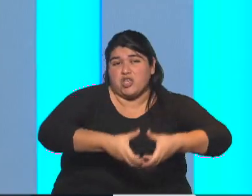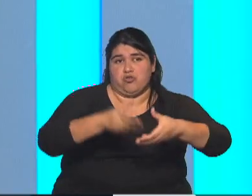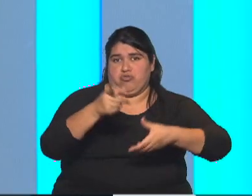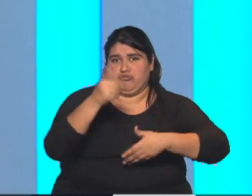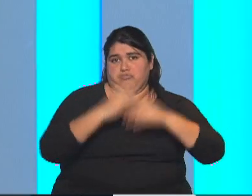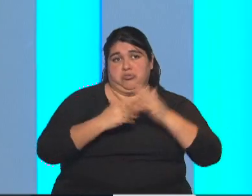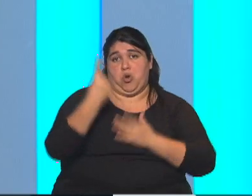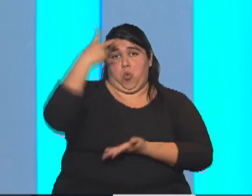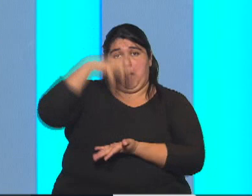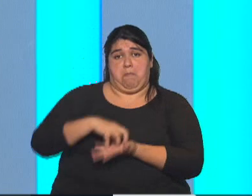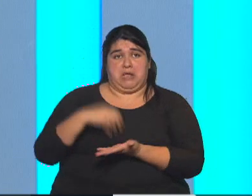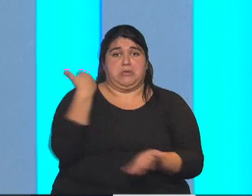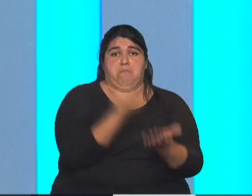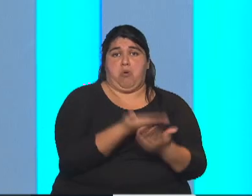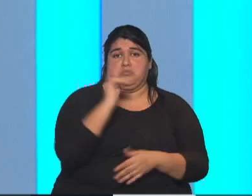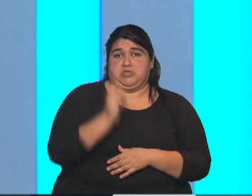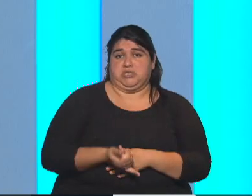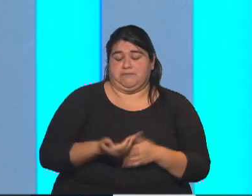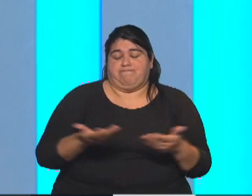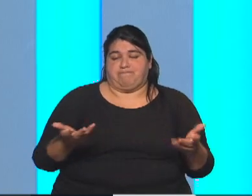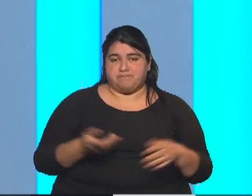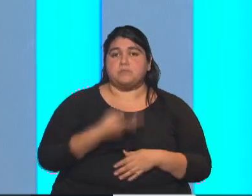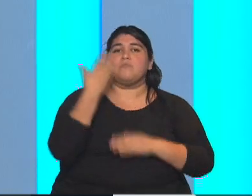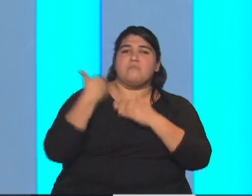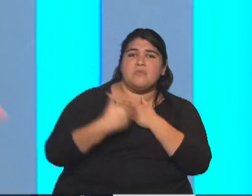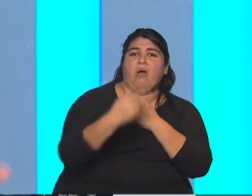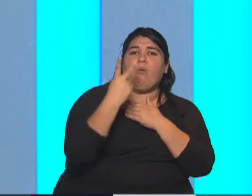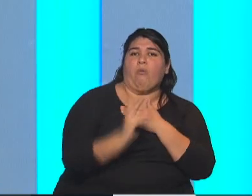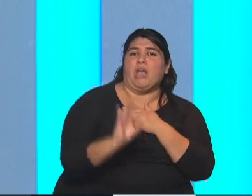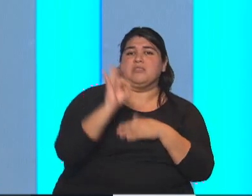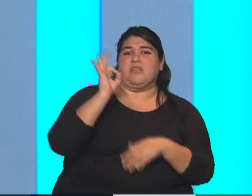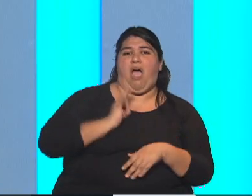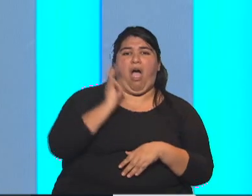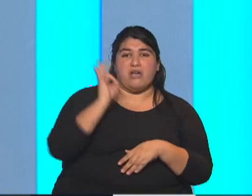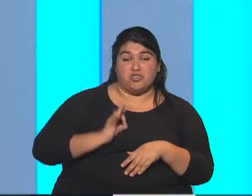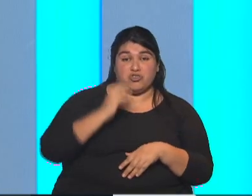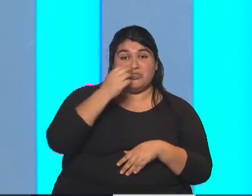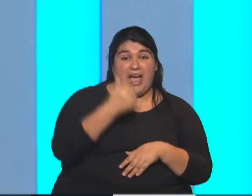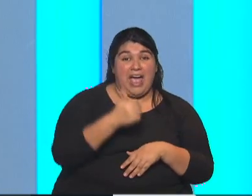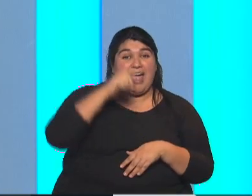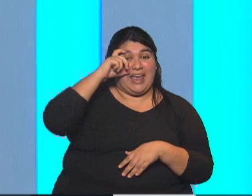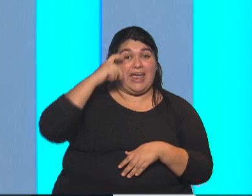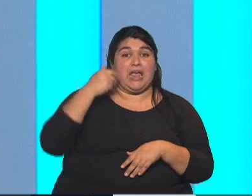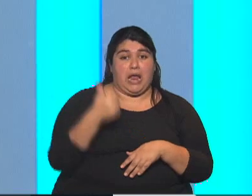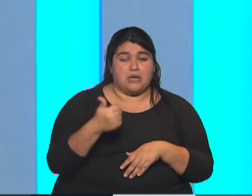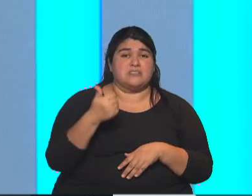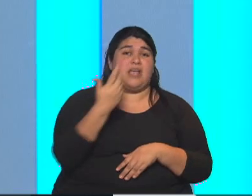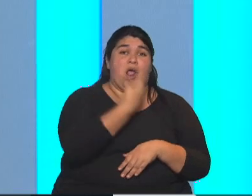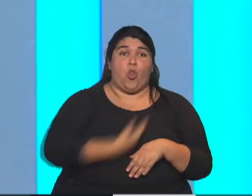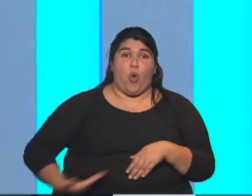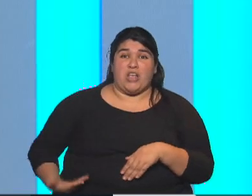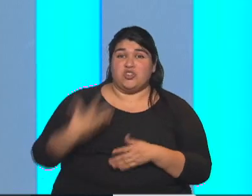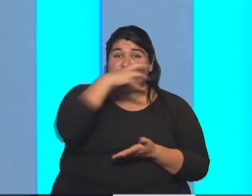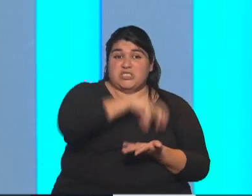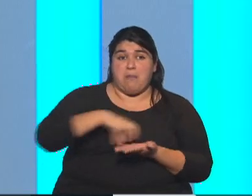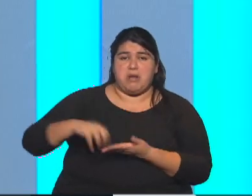decía Pablo Rocco, que también estuvo, por supuesto, en estos 20 años de la EA, en donde hablaron los dueños de las principales empresas, en términos generales, la